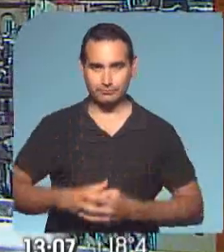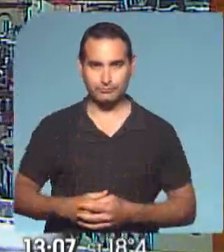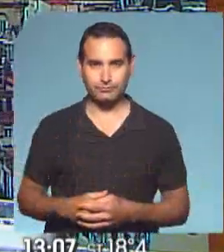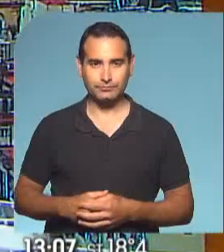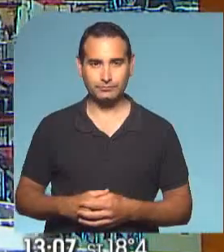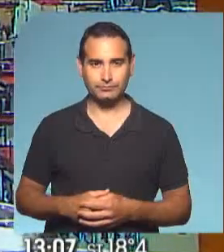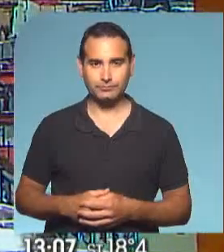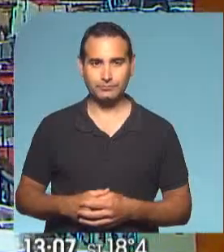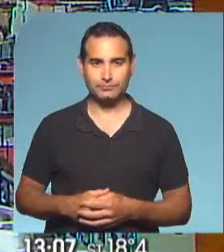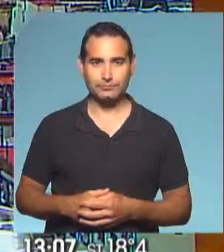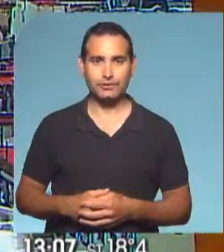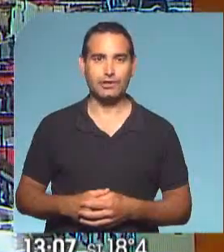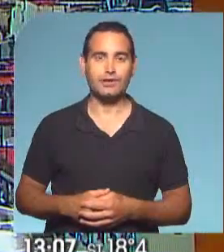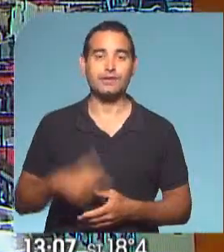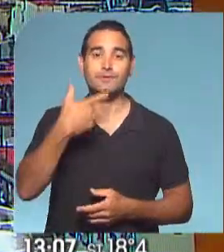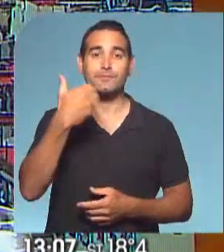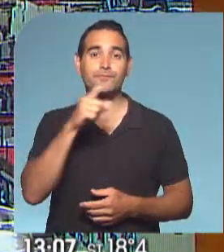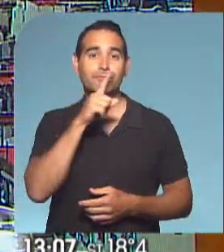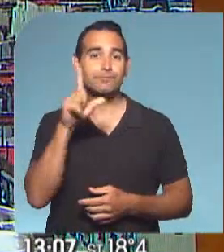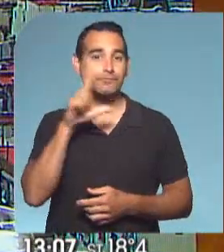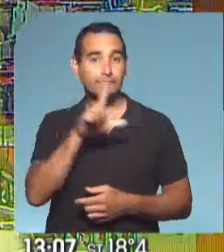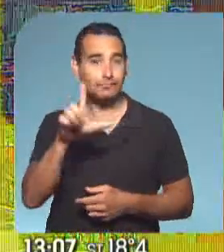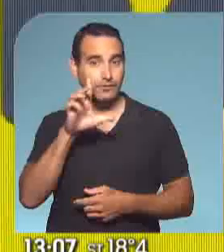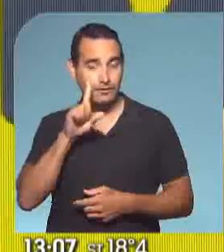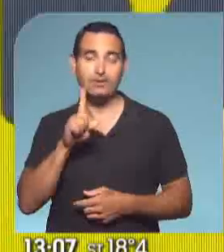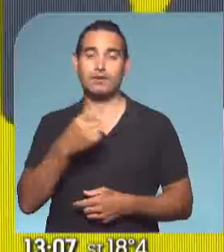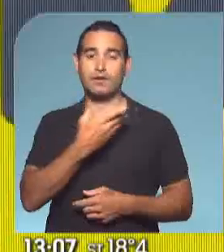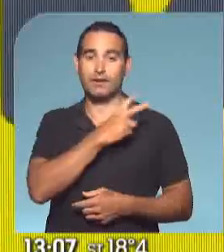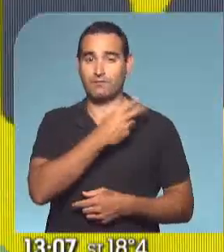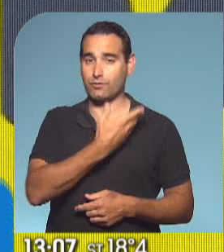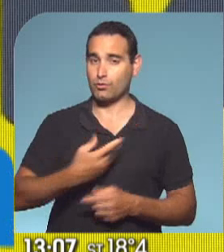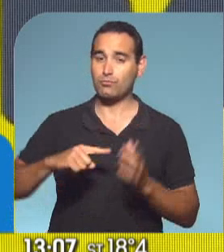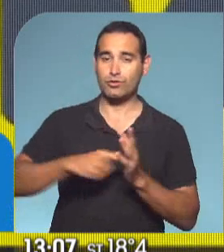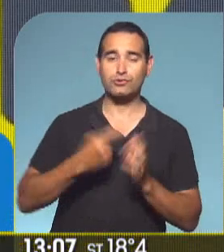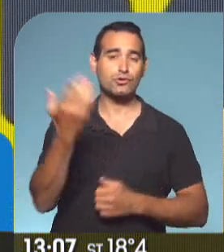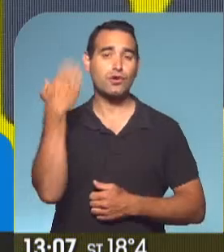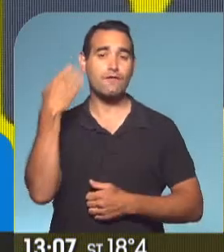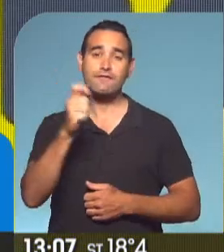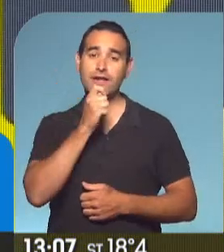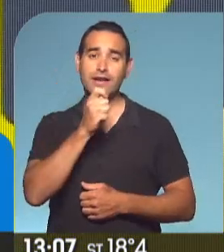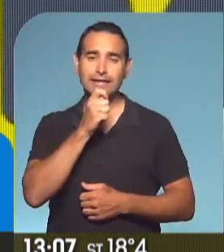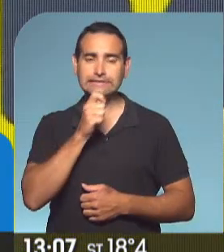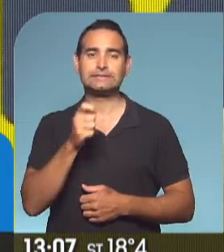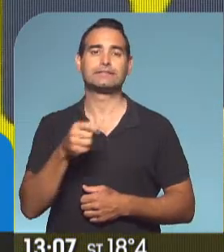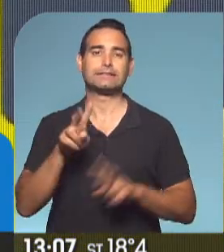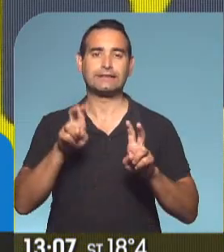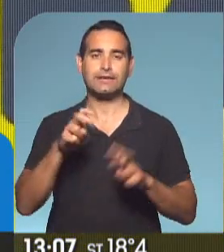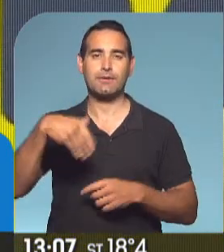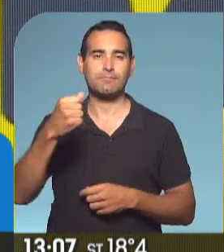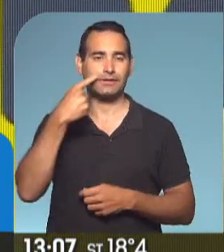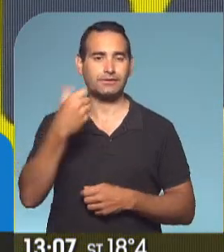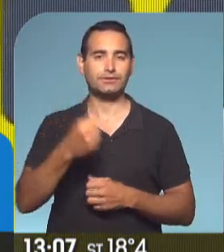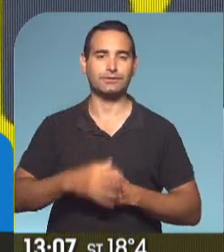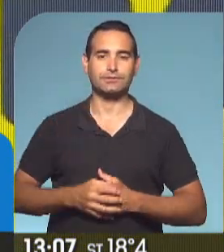Y en este momento Santini, el vicejefe de gobierno porteño, está brindando una conferencia de prensa por la búsqueda de Maya. Vamos a escucharlo.